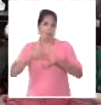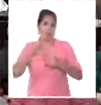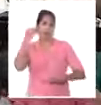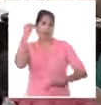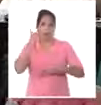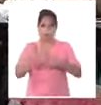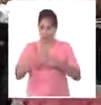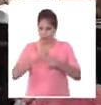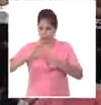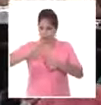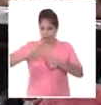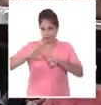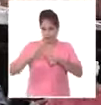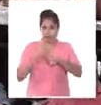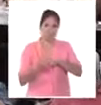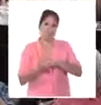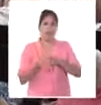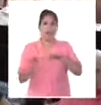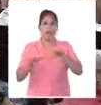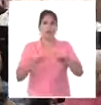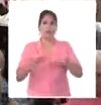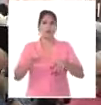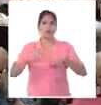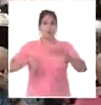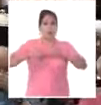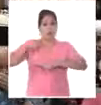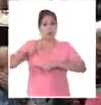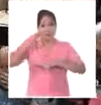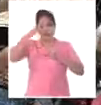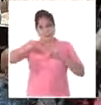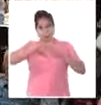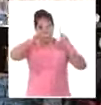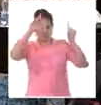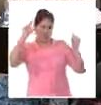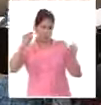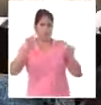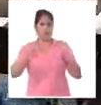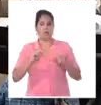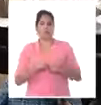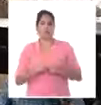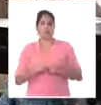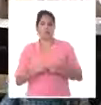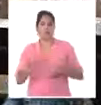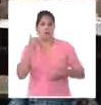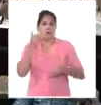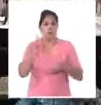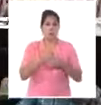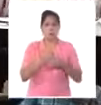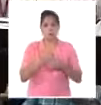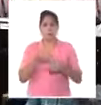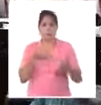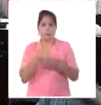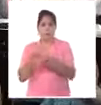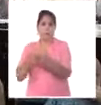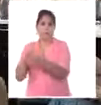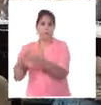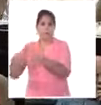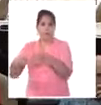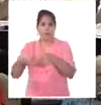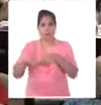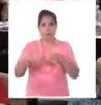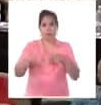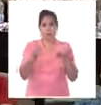sanciones, acciones políticos judiciales, muros, injerencias, cercos mediáticos